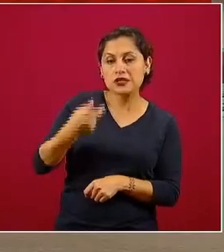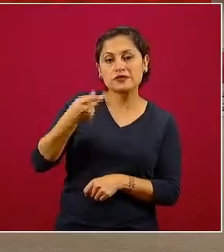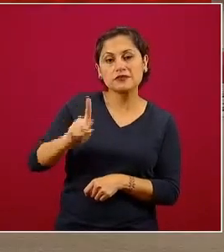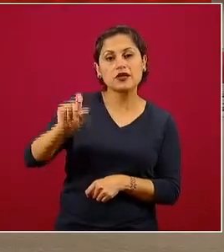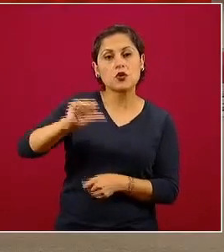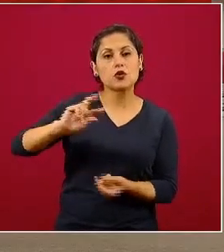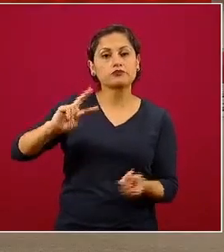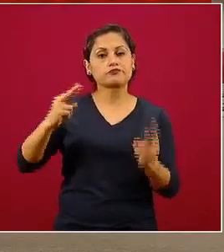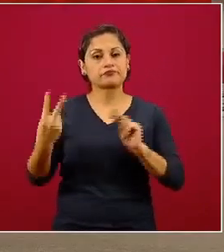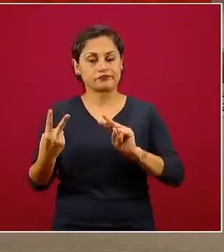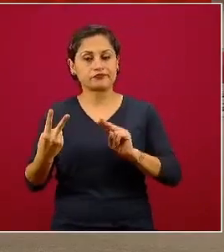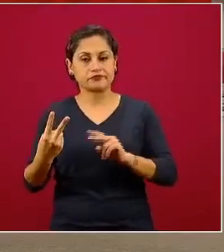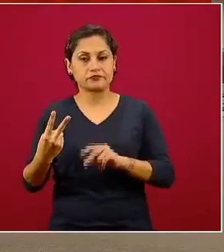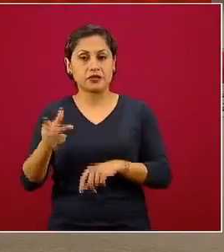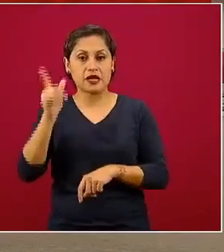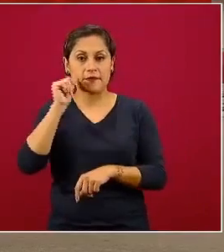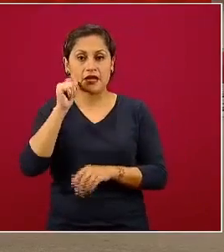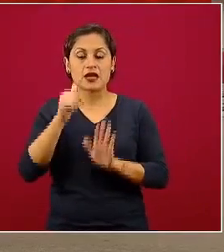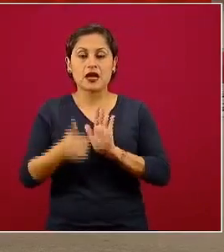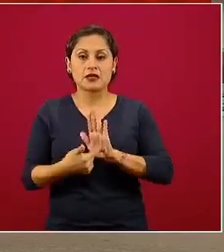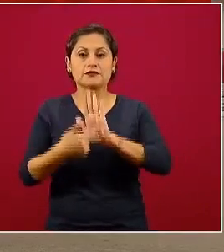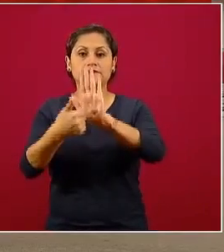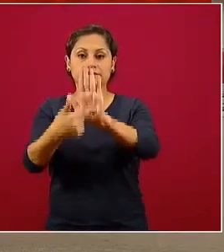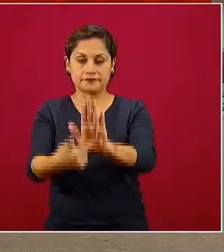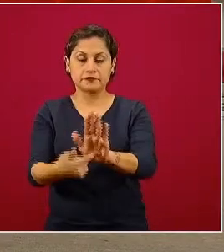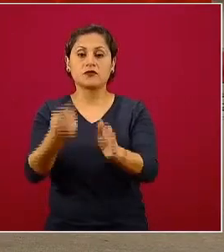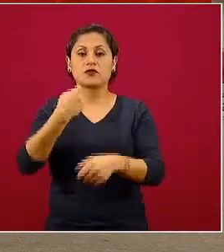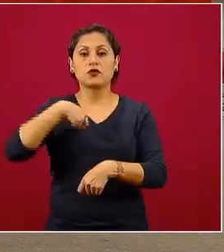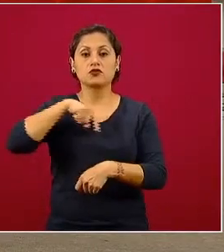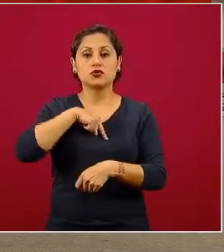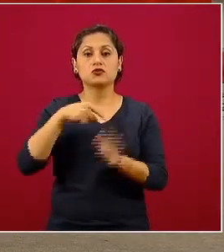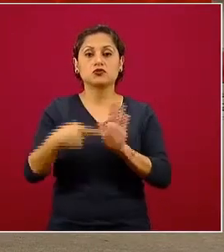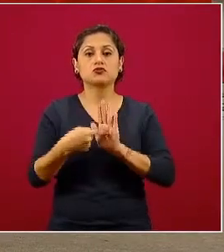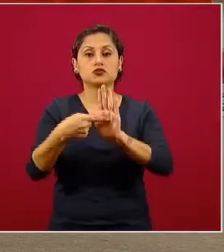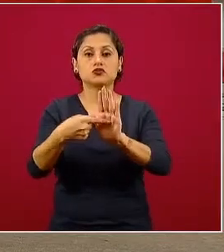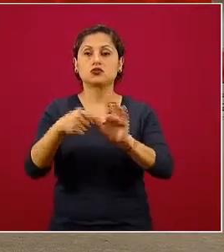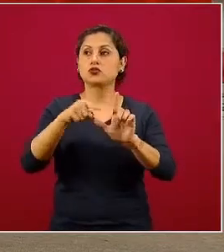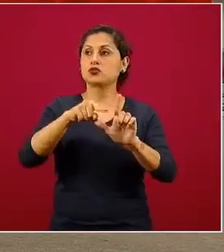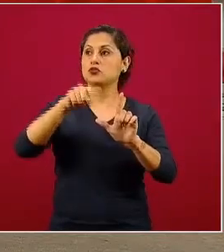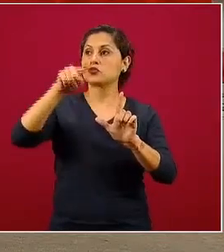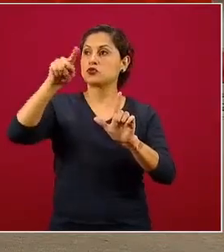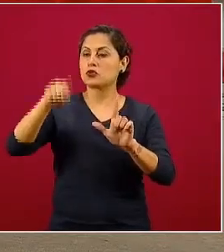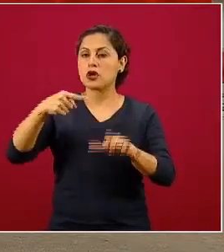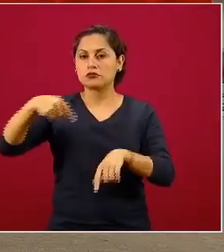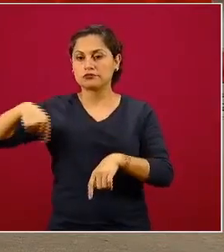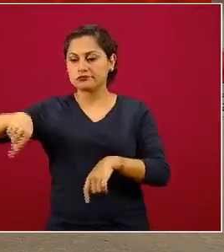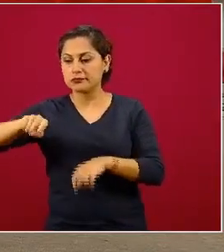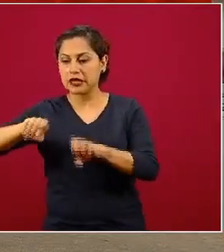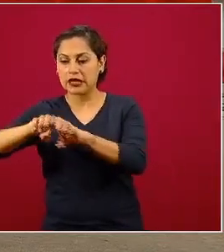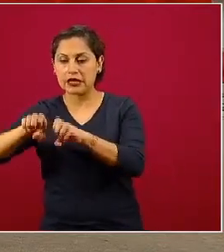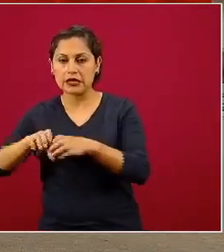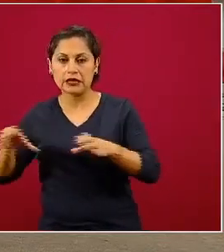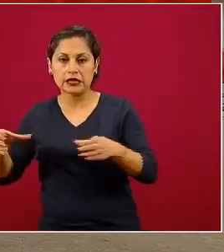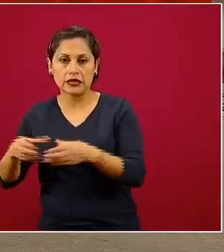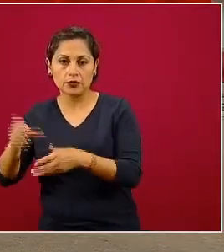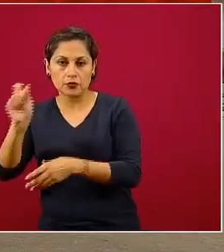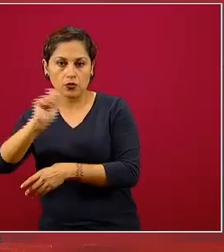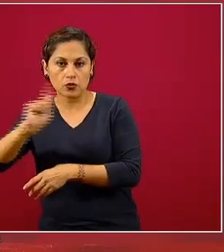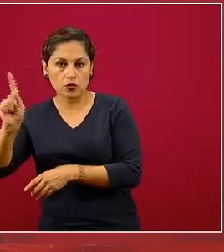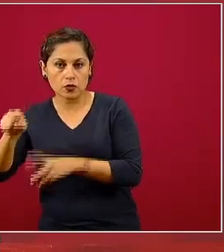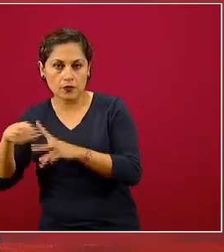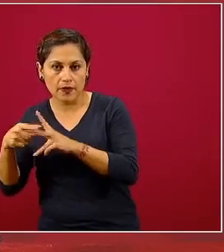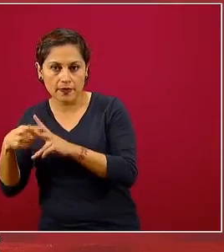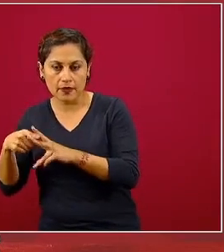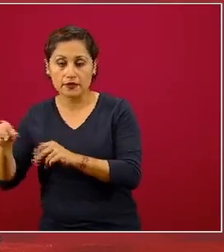el orden, traemos las curvas epidémicas de predicción que hacen los colegas matemáticos que coordina